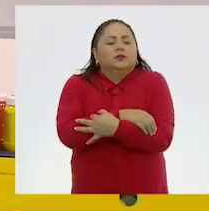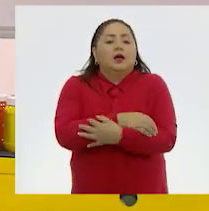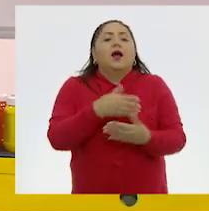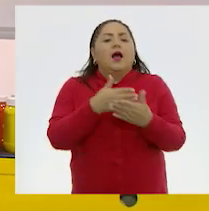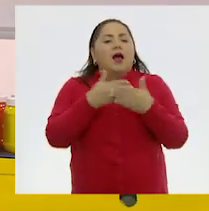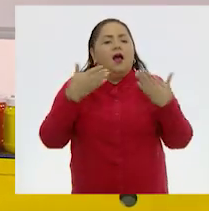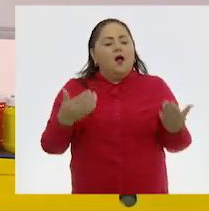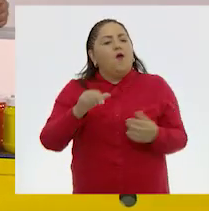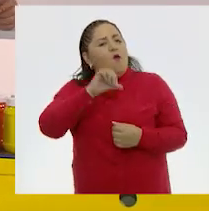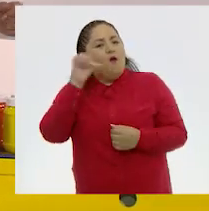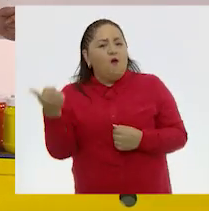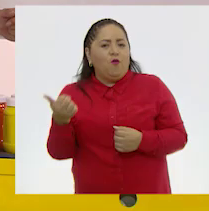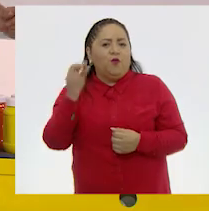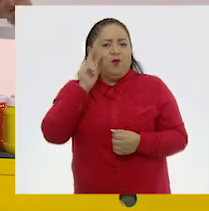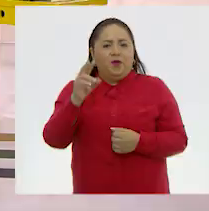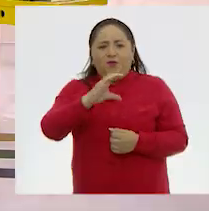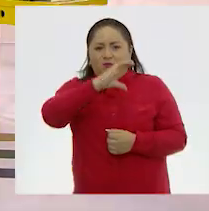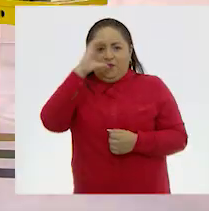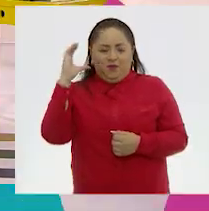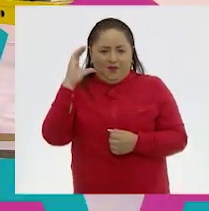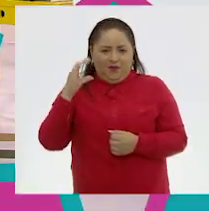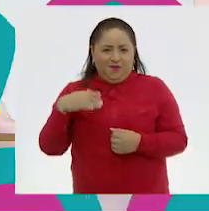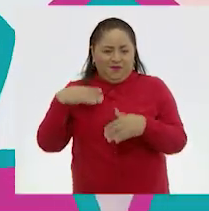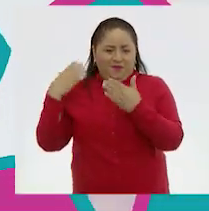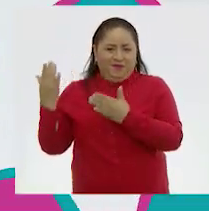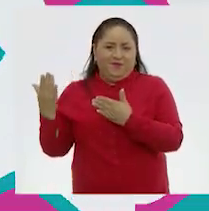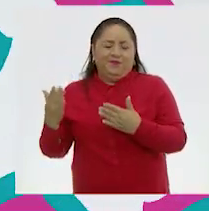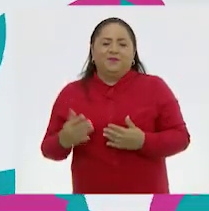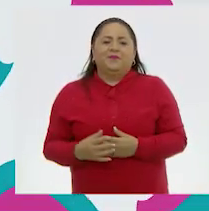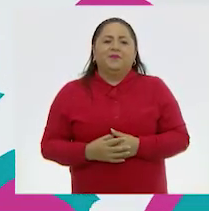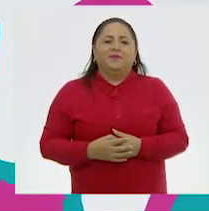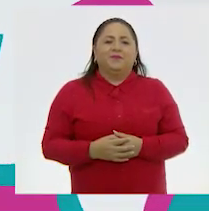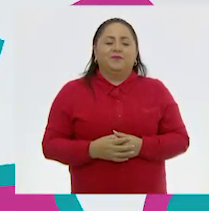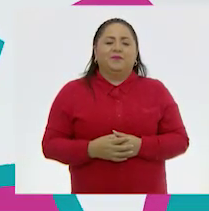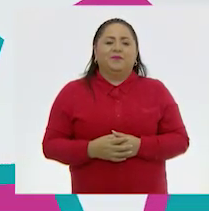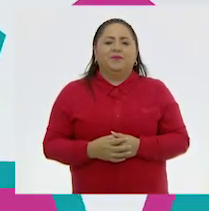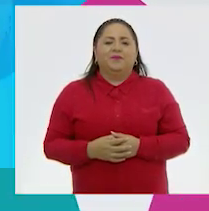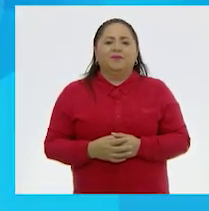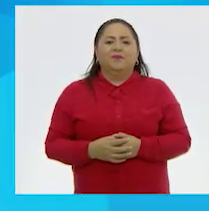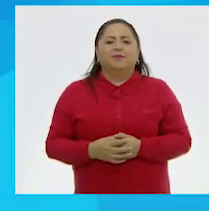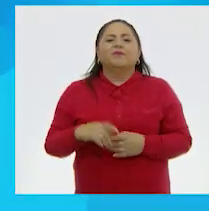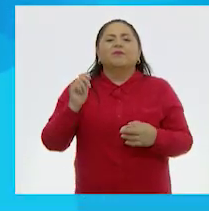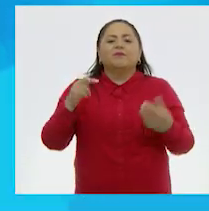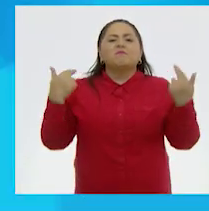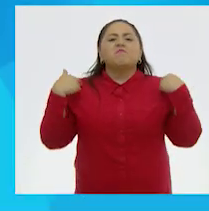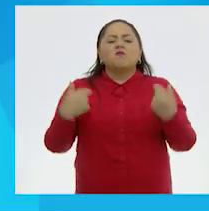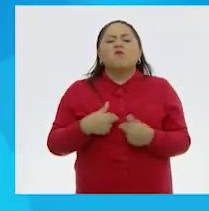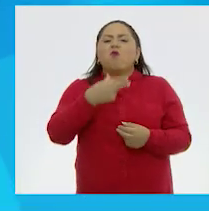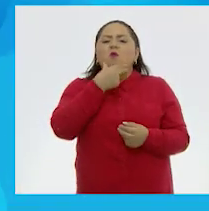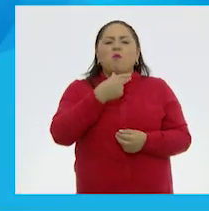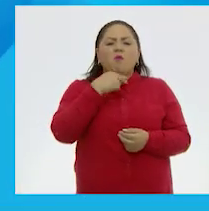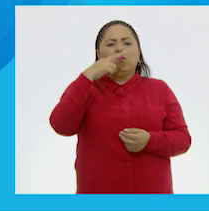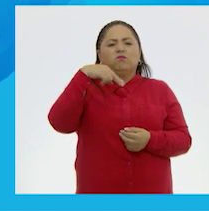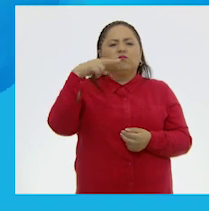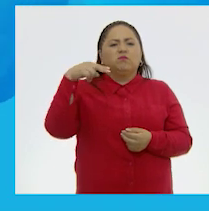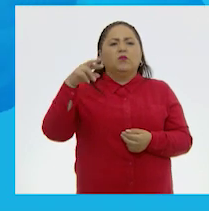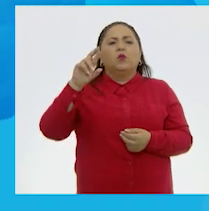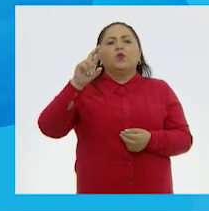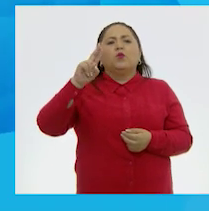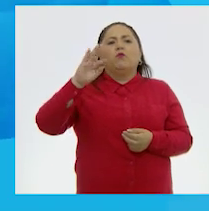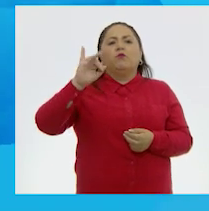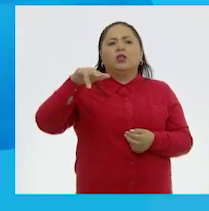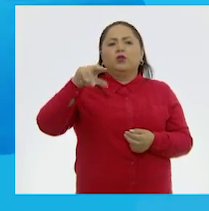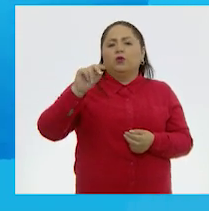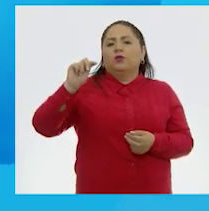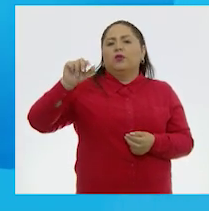Vayámonos entonces a ver la siguiente obra. La siguiente obra del maestro Rufino